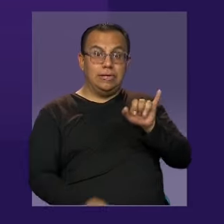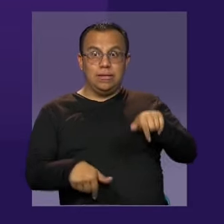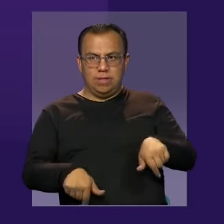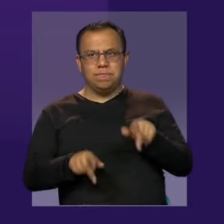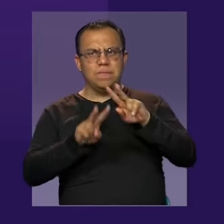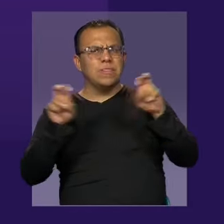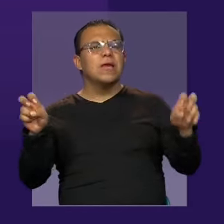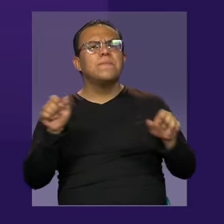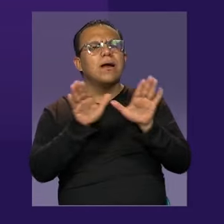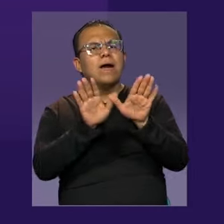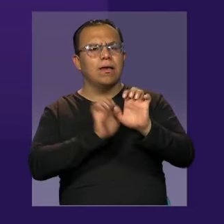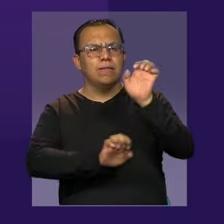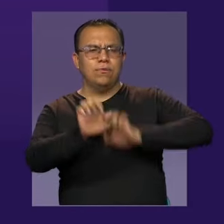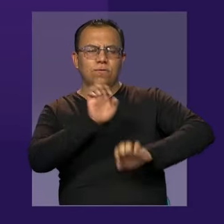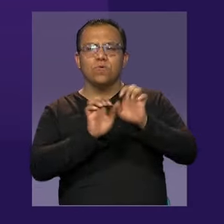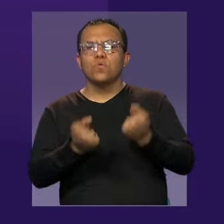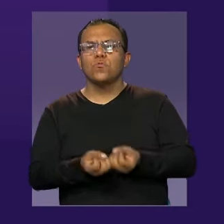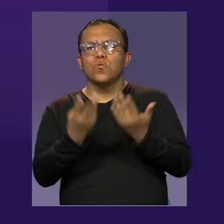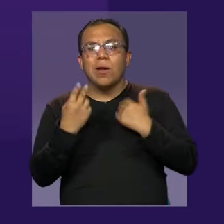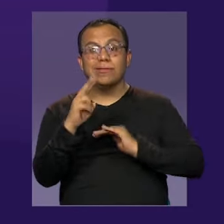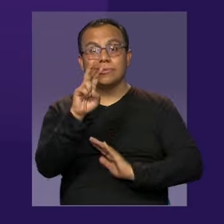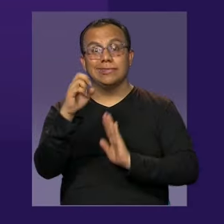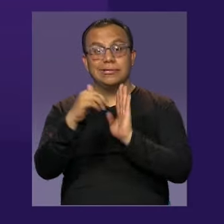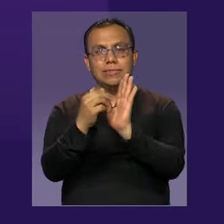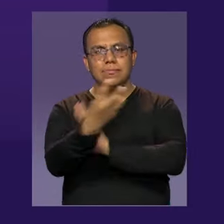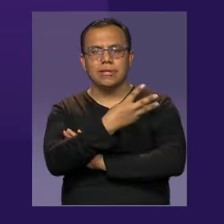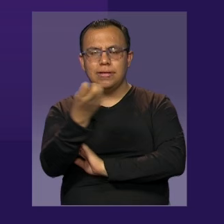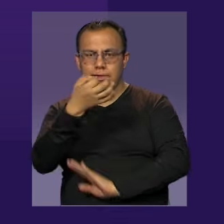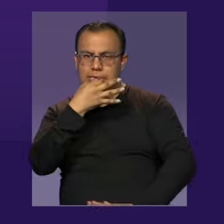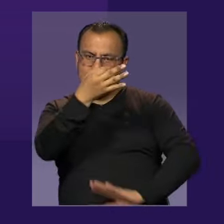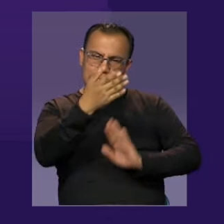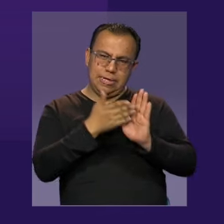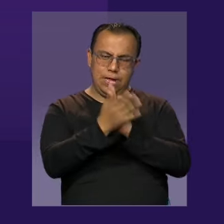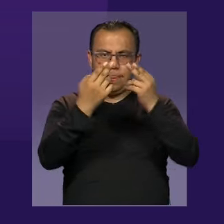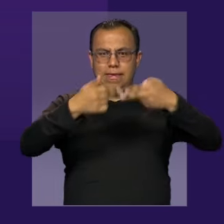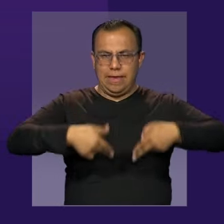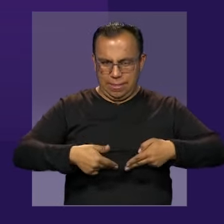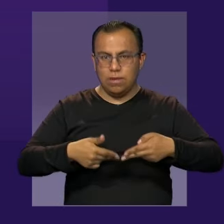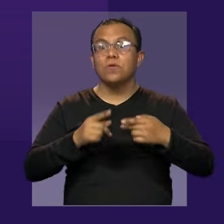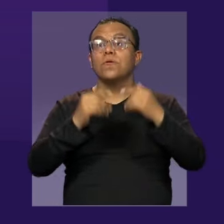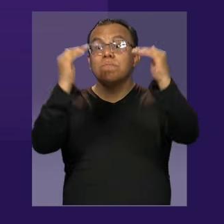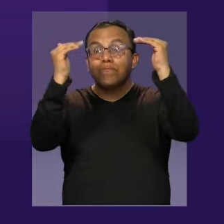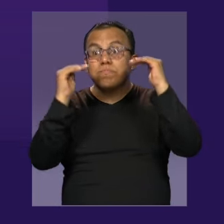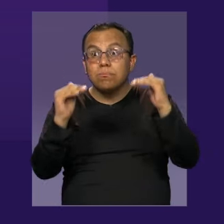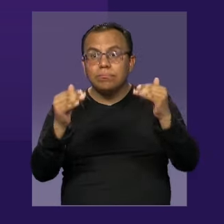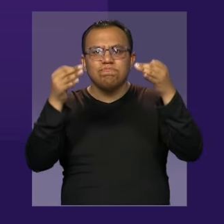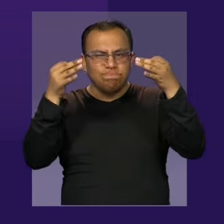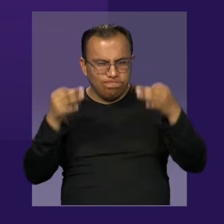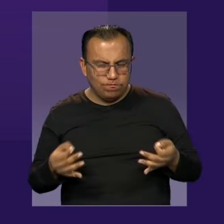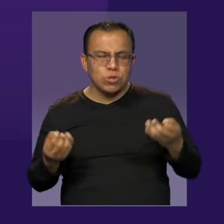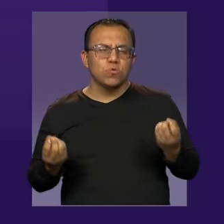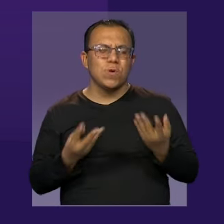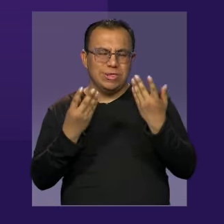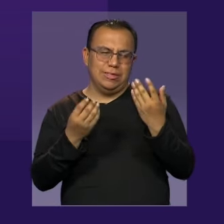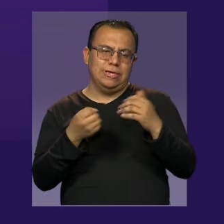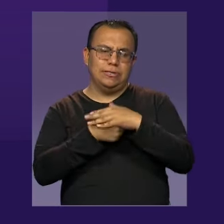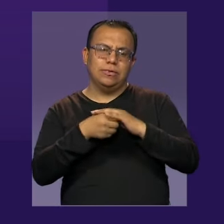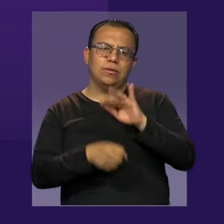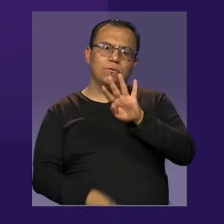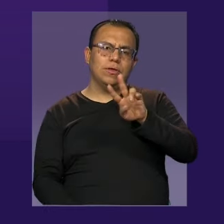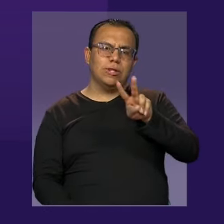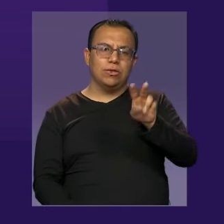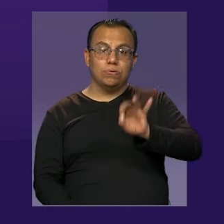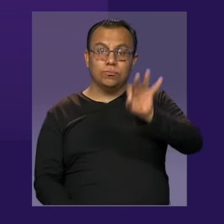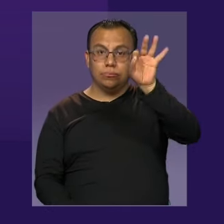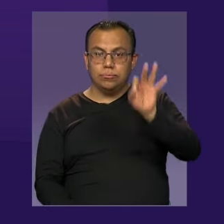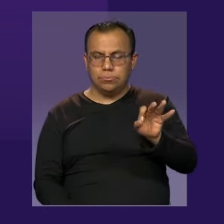del Pueblo recibió 7.300 denuncias de violencia de género en Colombia. De la totalidad de estos casos, el 42